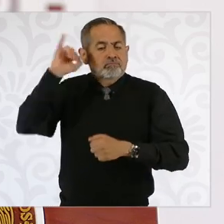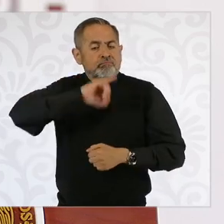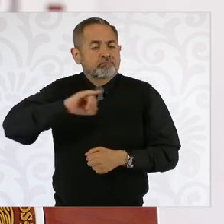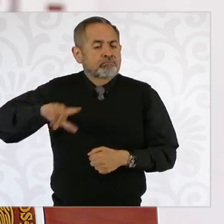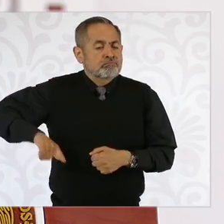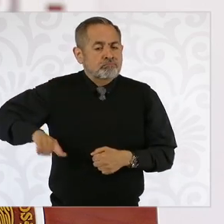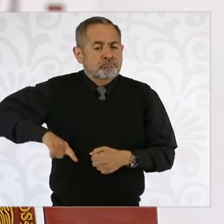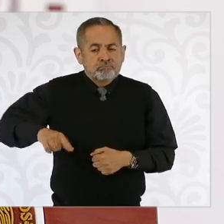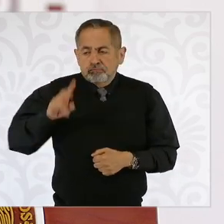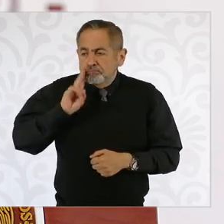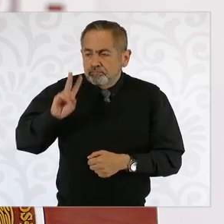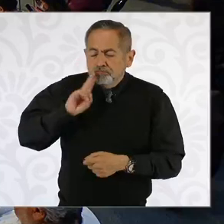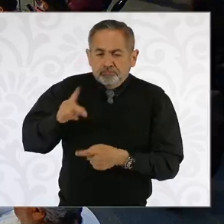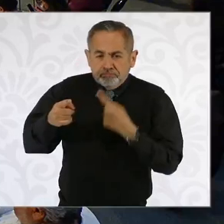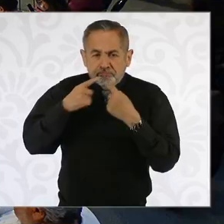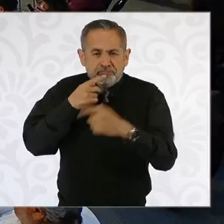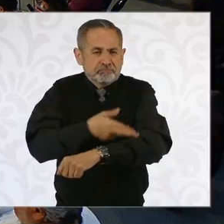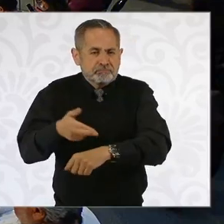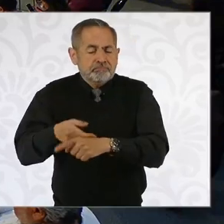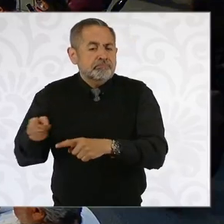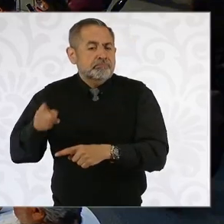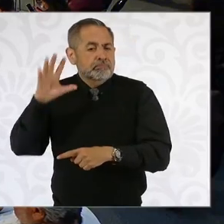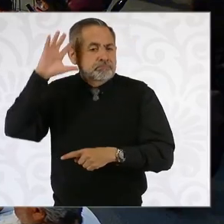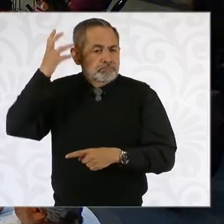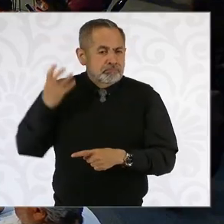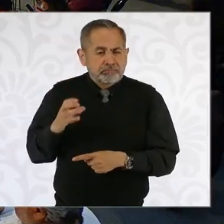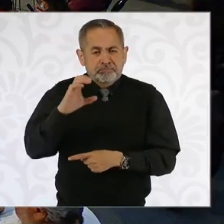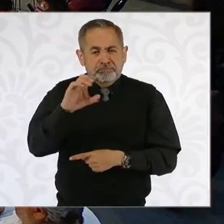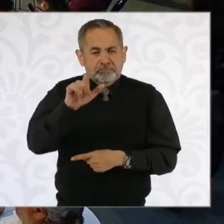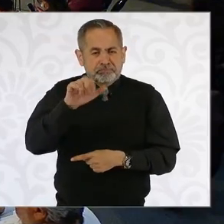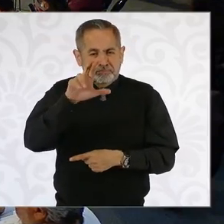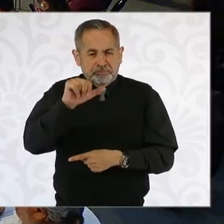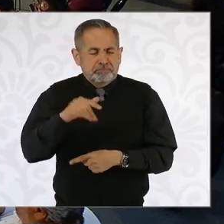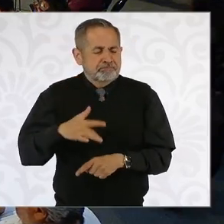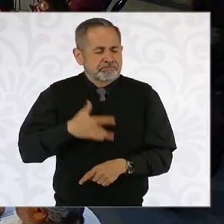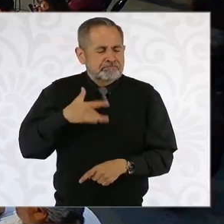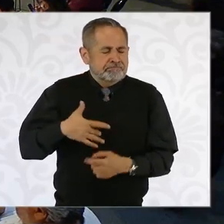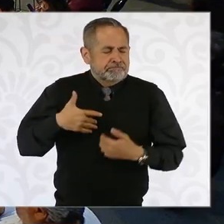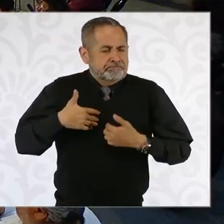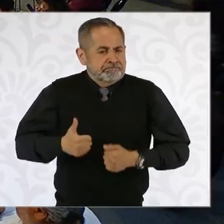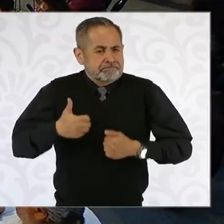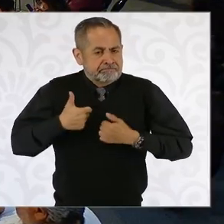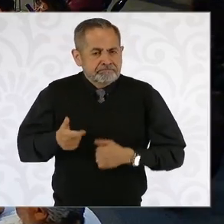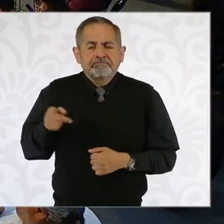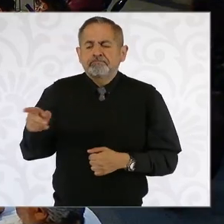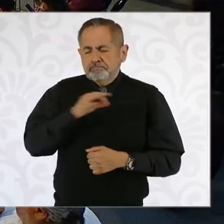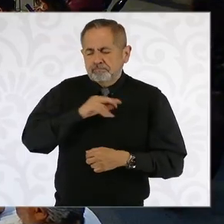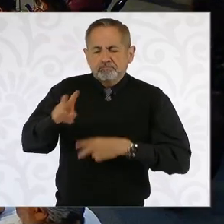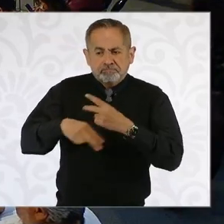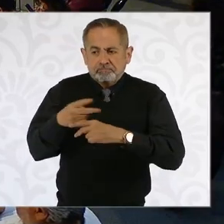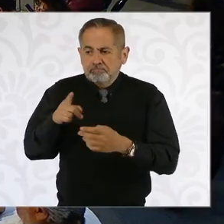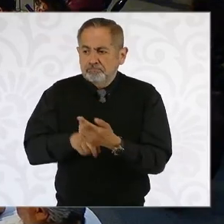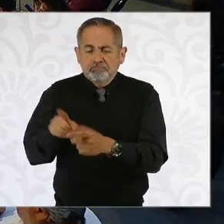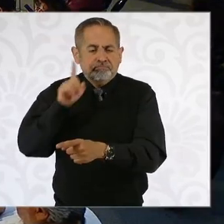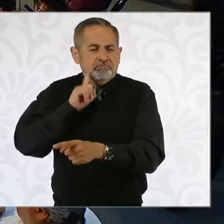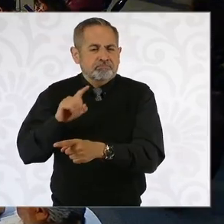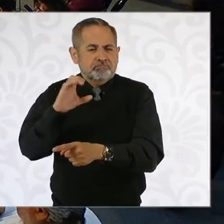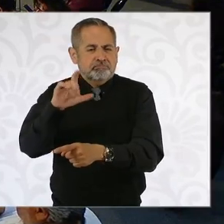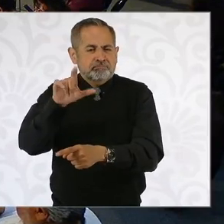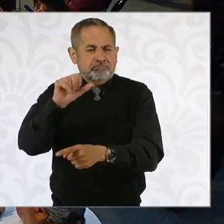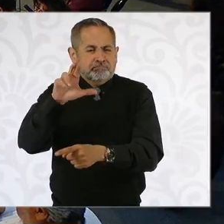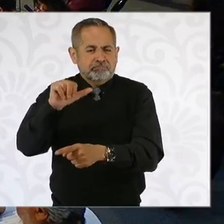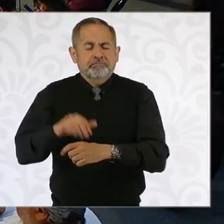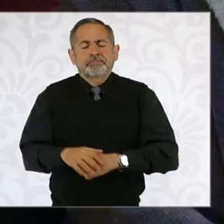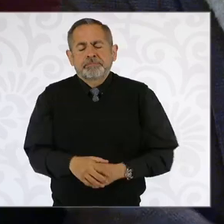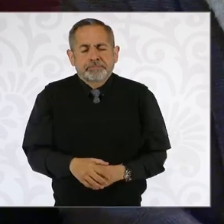cartas en el asunto. Clara es una mujer muy sensible y estoy segura que lo va a atender. Gracias. Y sobre los hechos